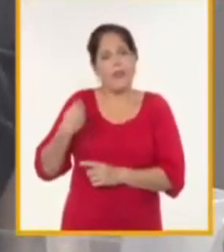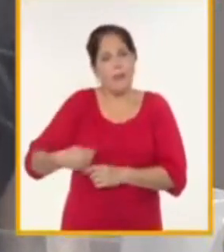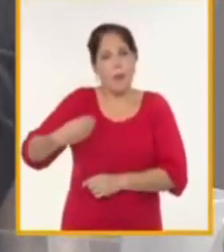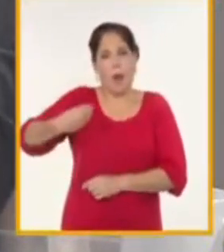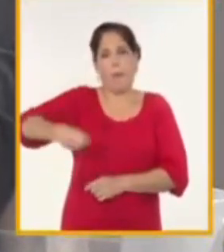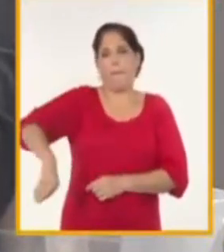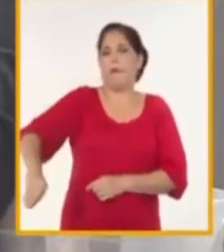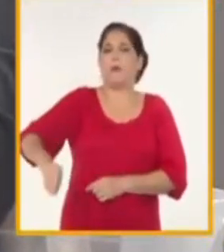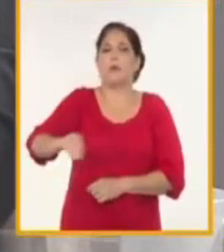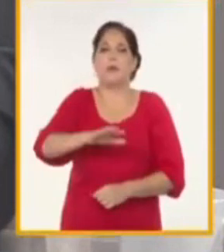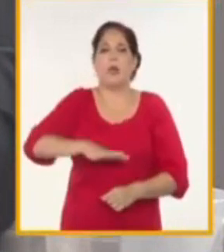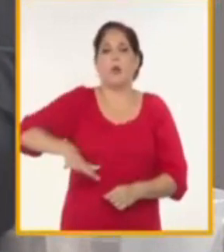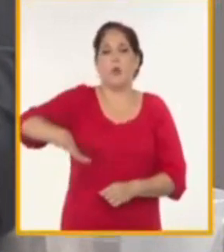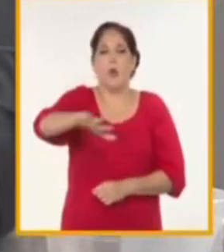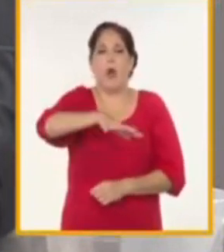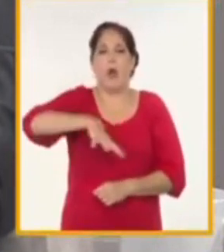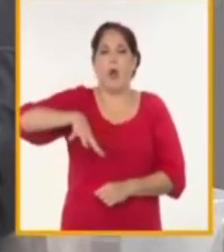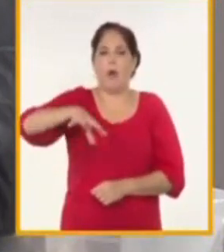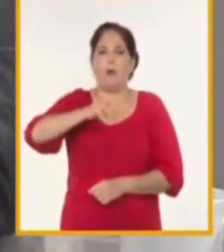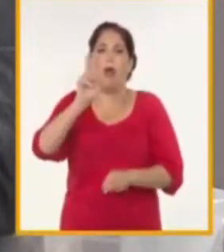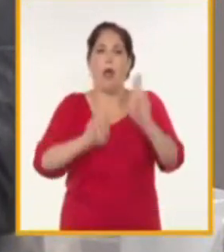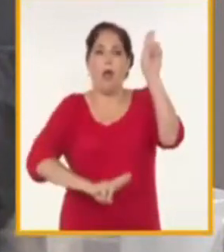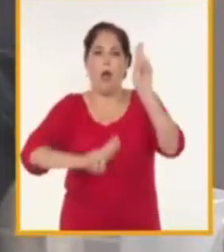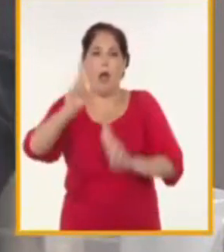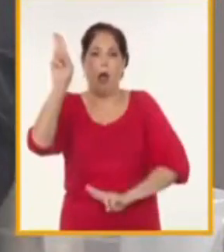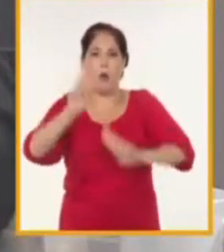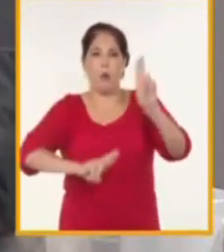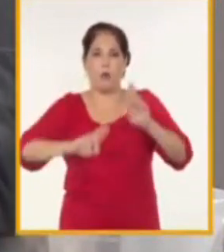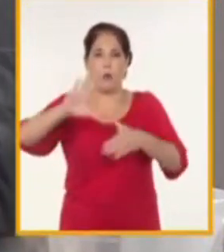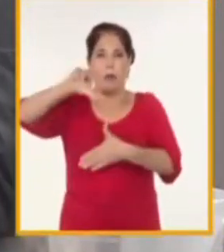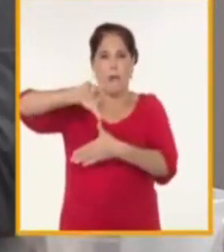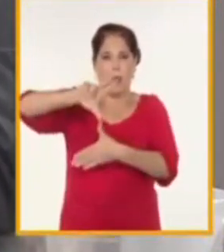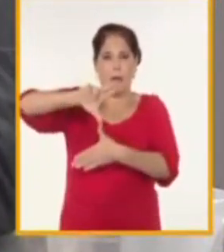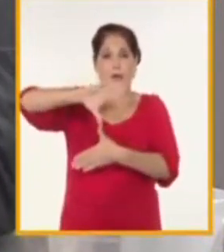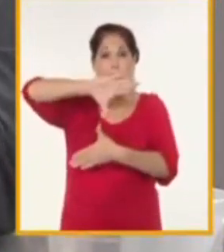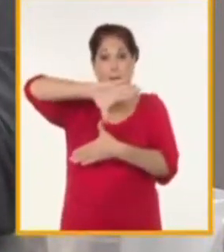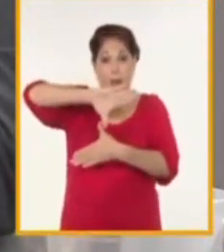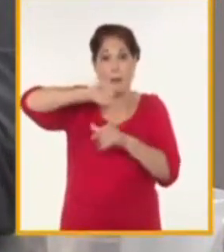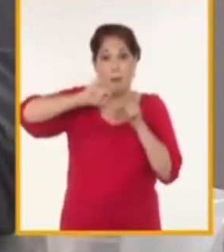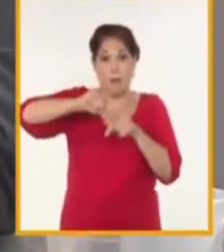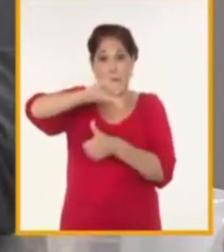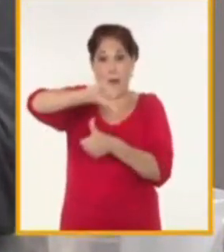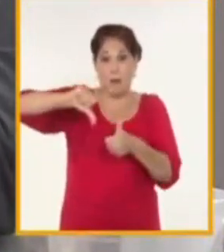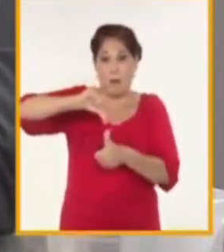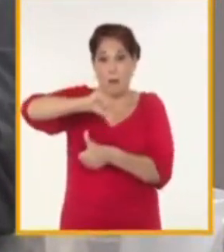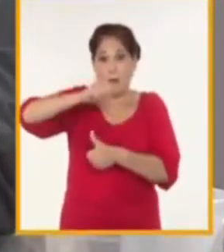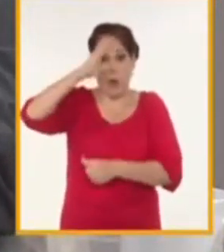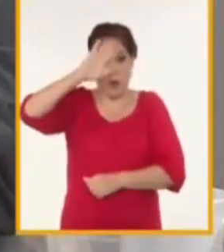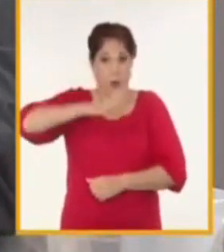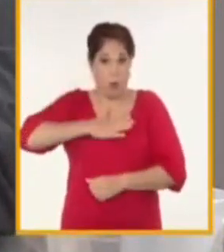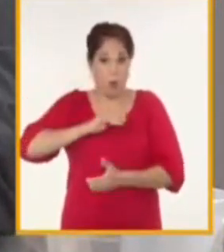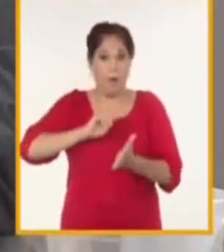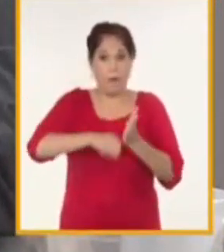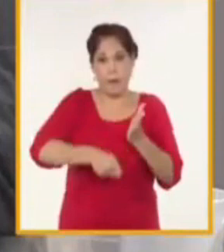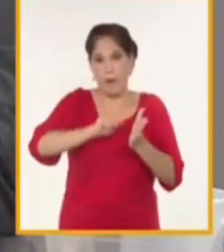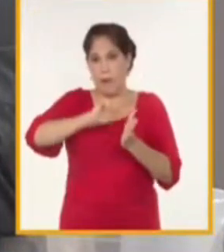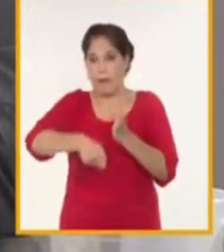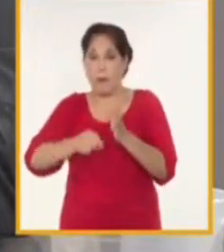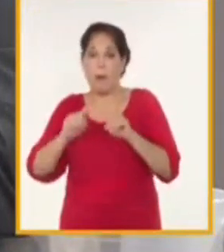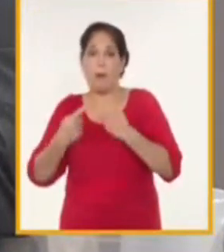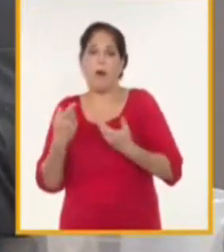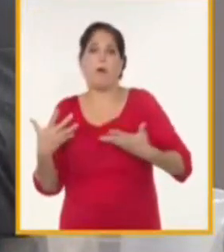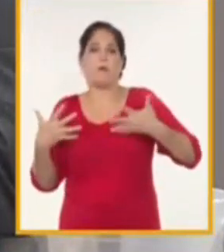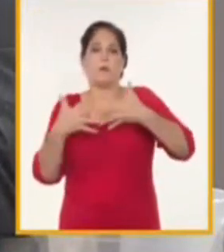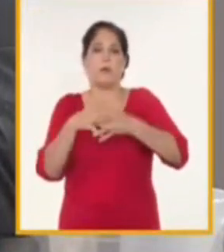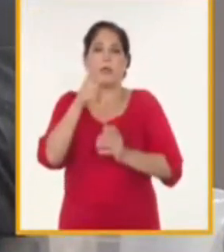el entorno que nos brindan los acuerdos de alcance regional y parcial de Cuba a partir de sus relaciones con